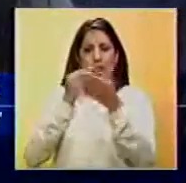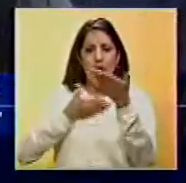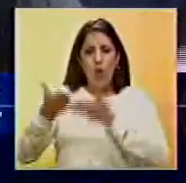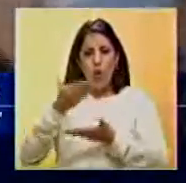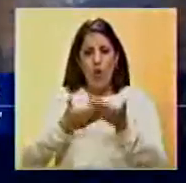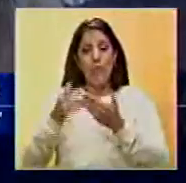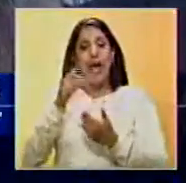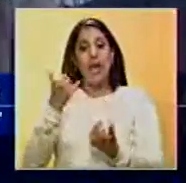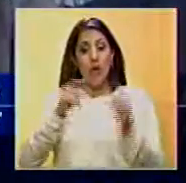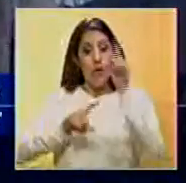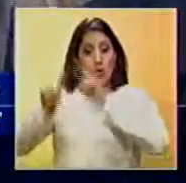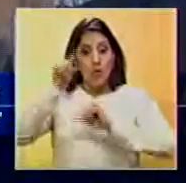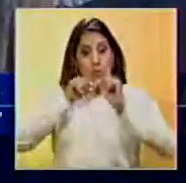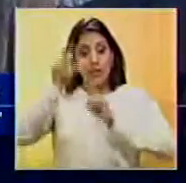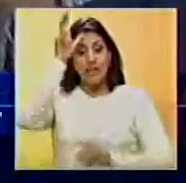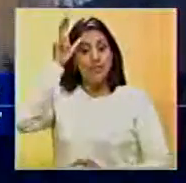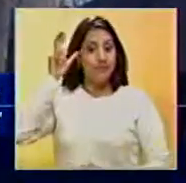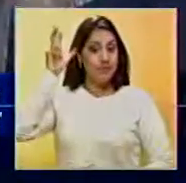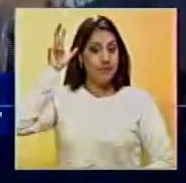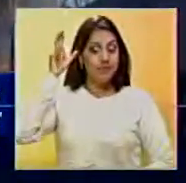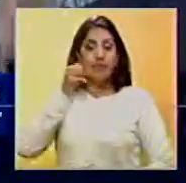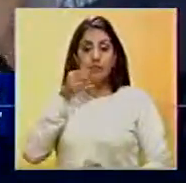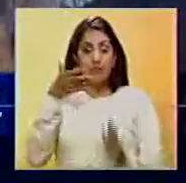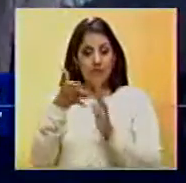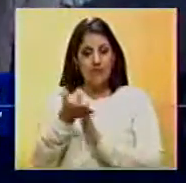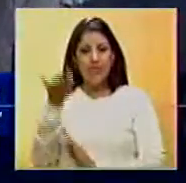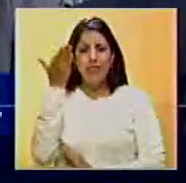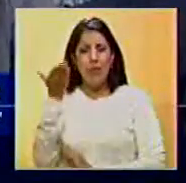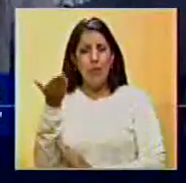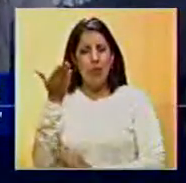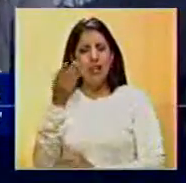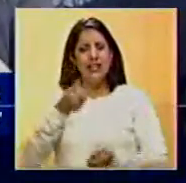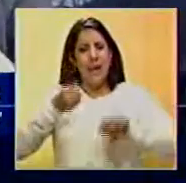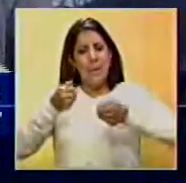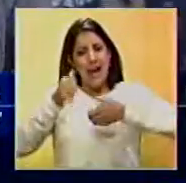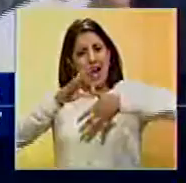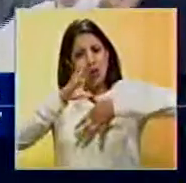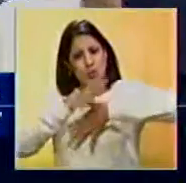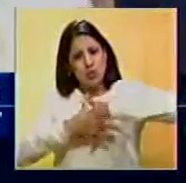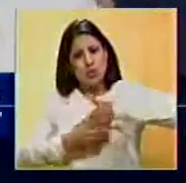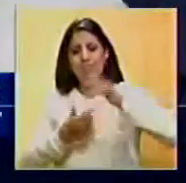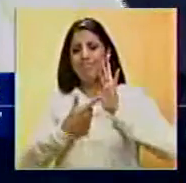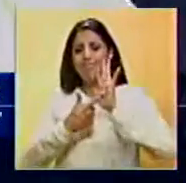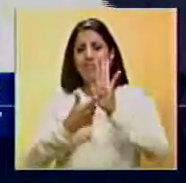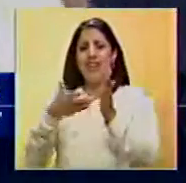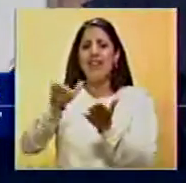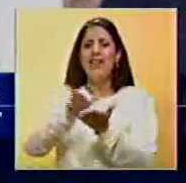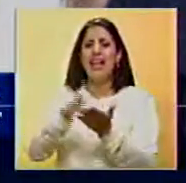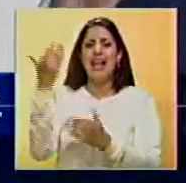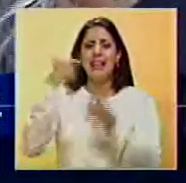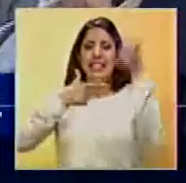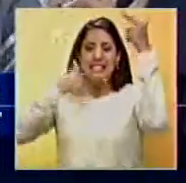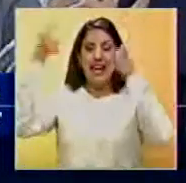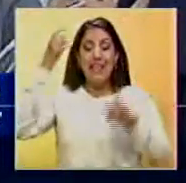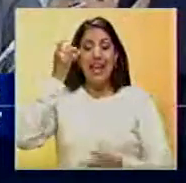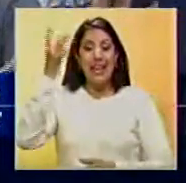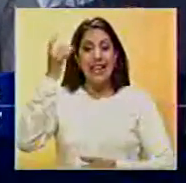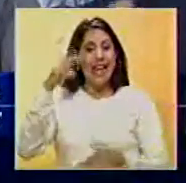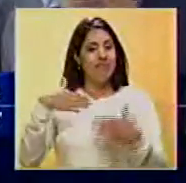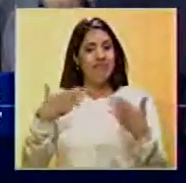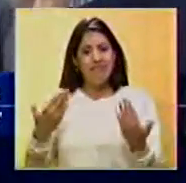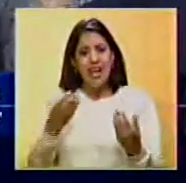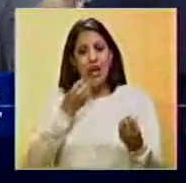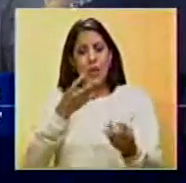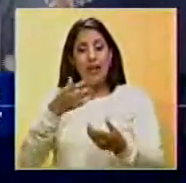A través de su cuenta en Twitter, la canciller mencionó que la importancia de Mercosur fue resaltada por el fallecido presidente Chávez, quien dijo,